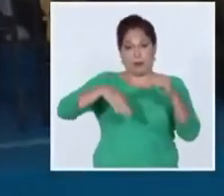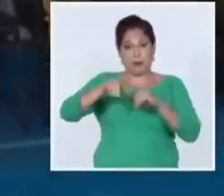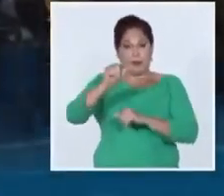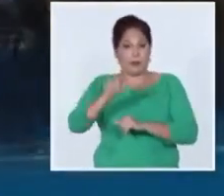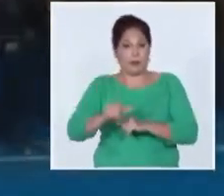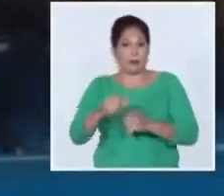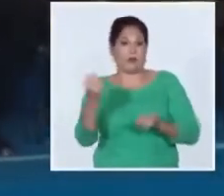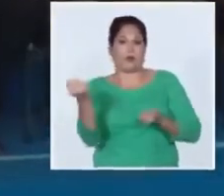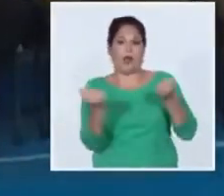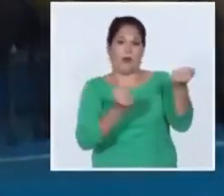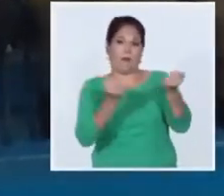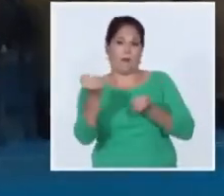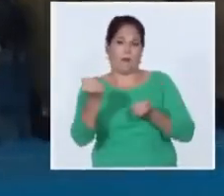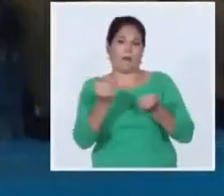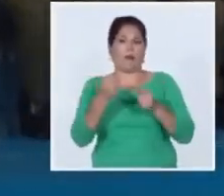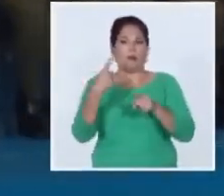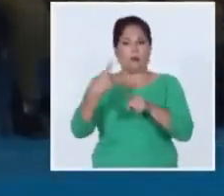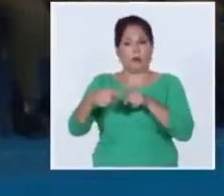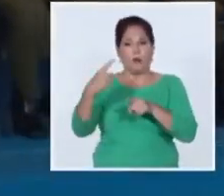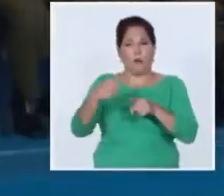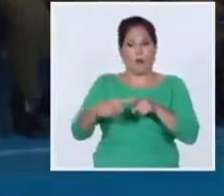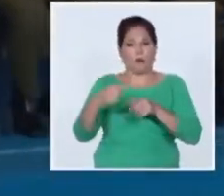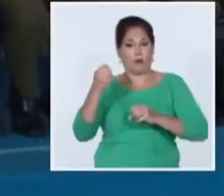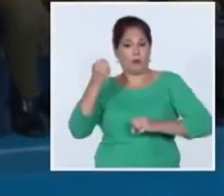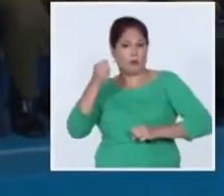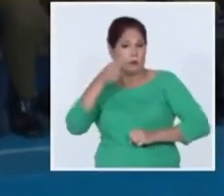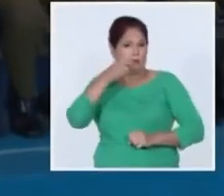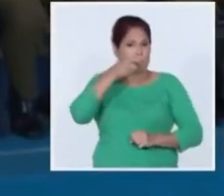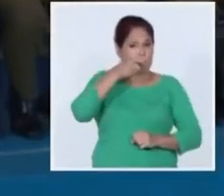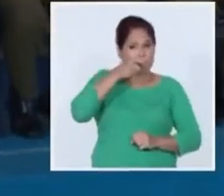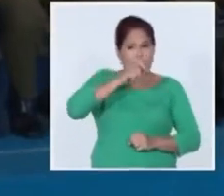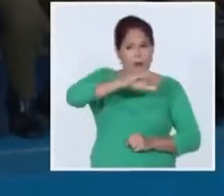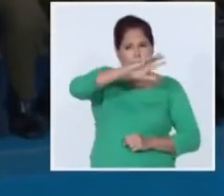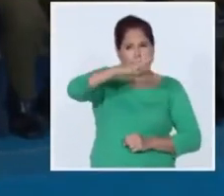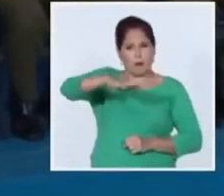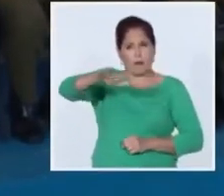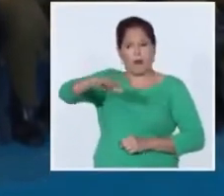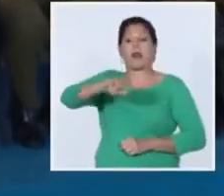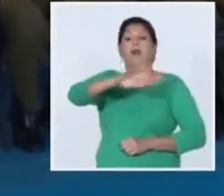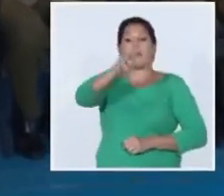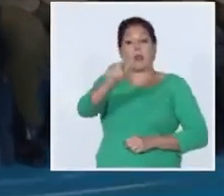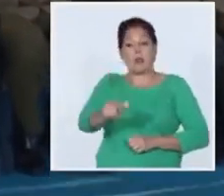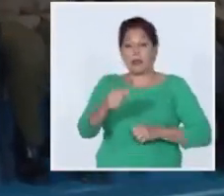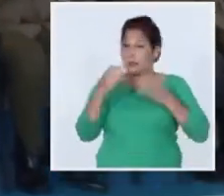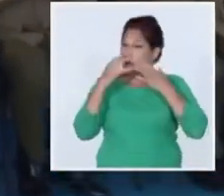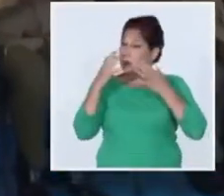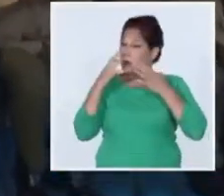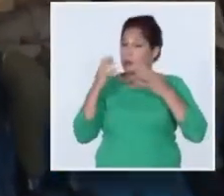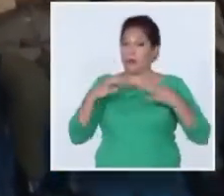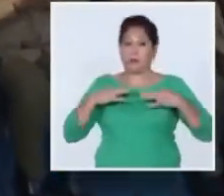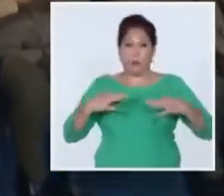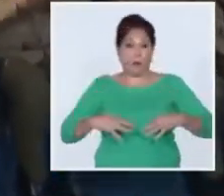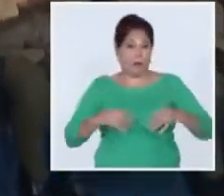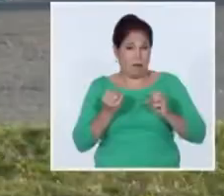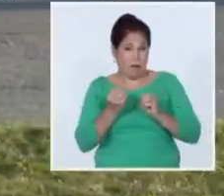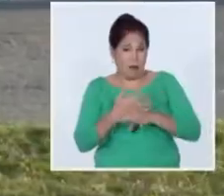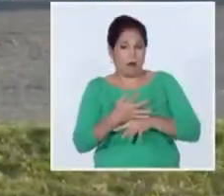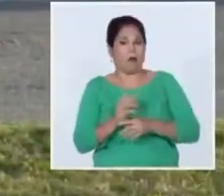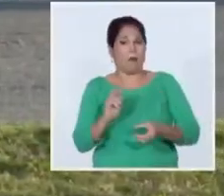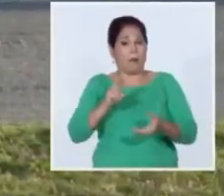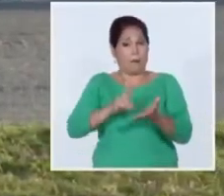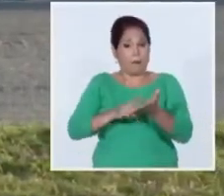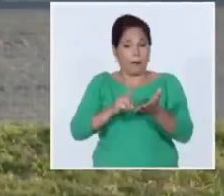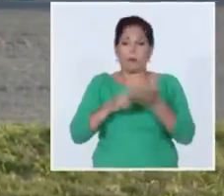transporte las tropas guarda fronteras reconocieron a la marina de guerra y a la valiosa fuerza de mujeres y hombres que la integran